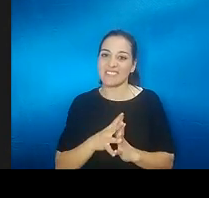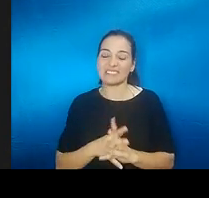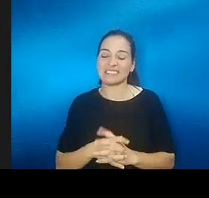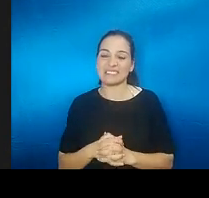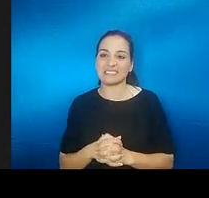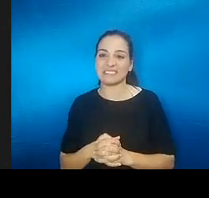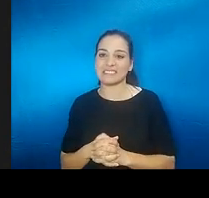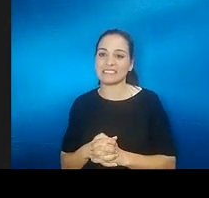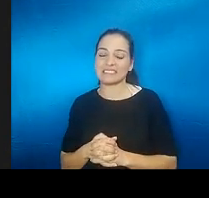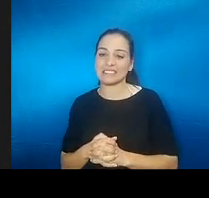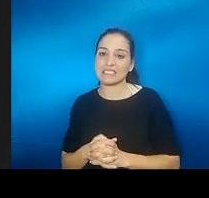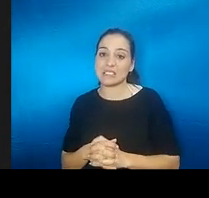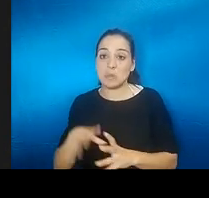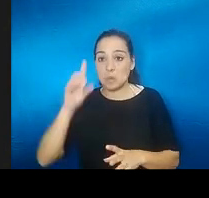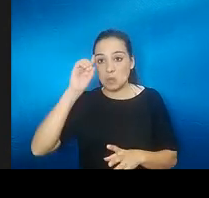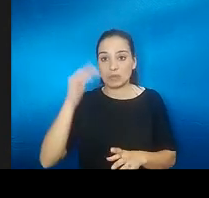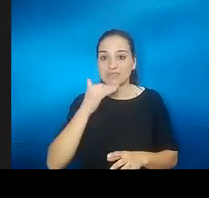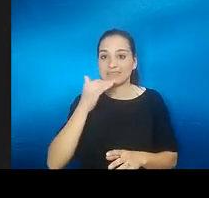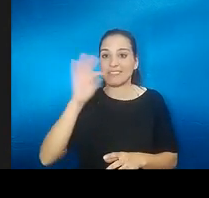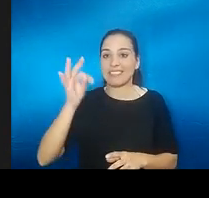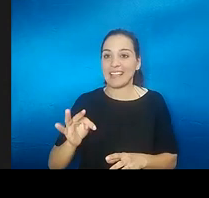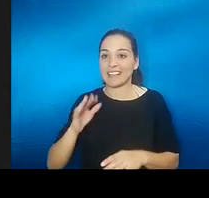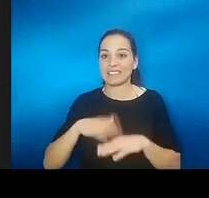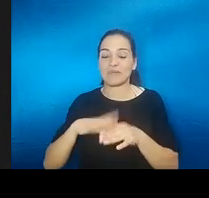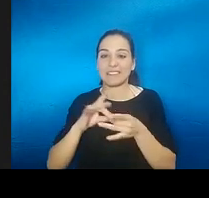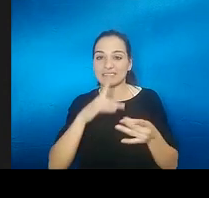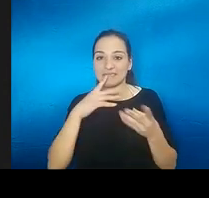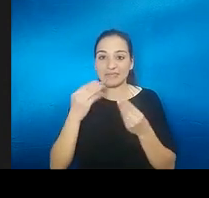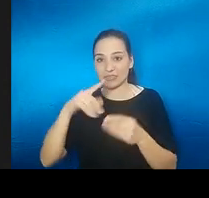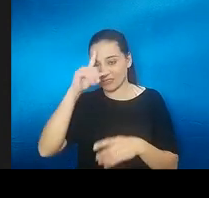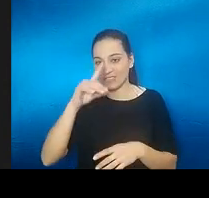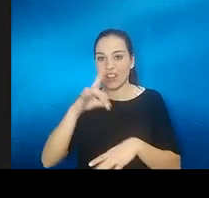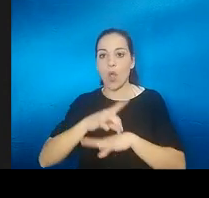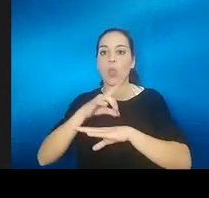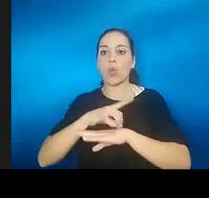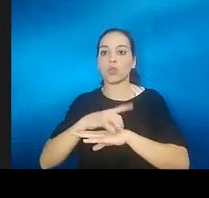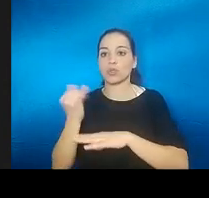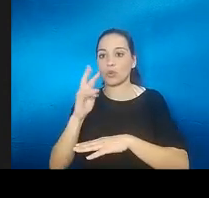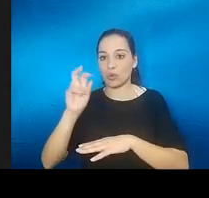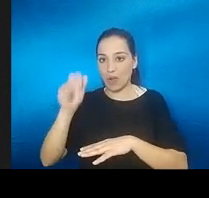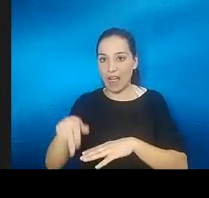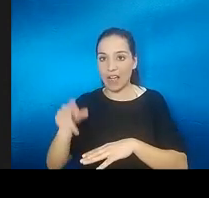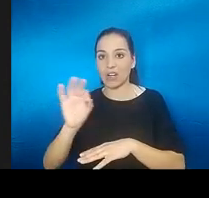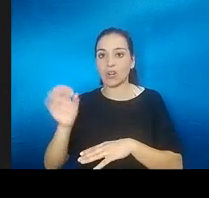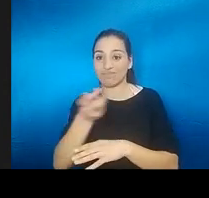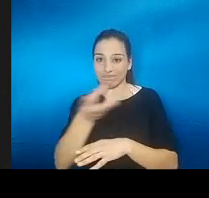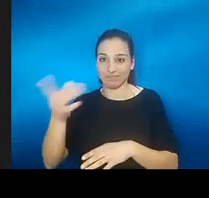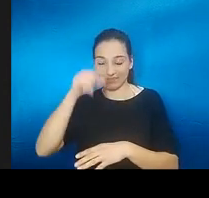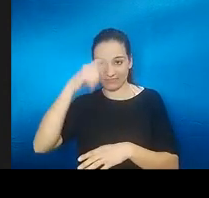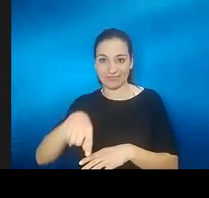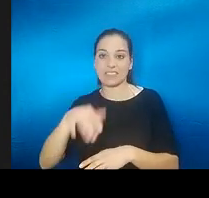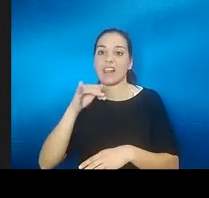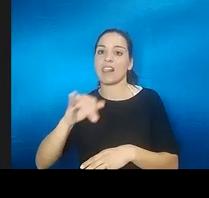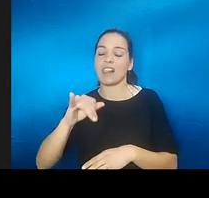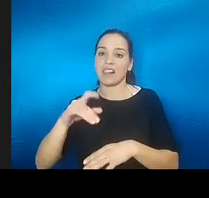no sé si hay un test un test al igual que no sé si el doctor Juan o o algunos sabéis igual que hay un test para